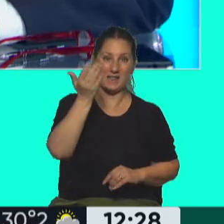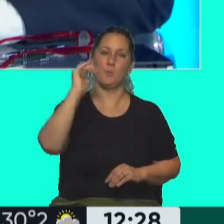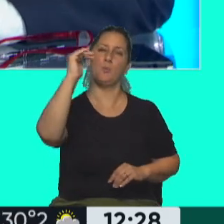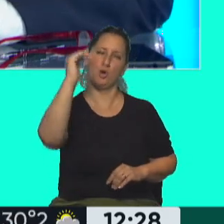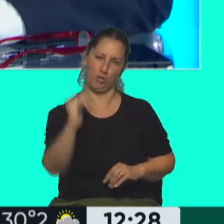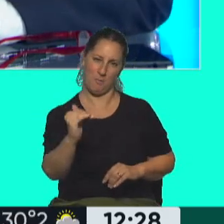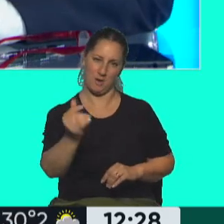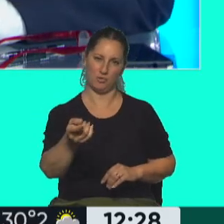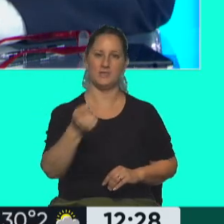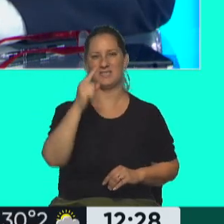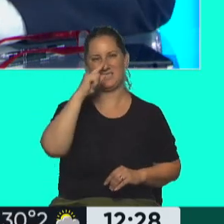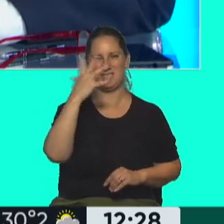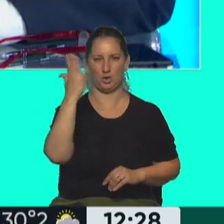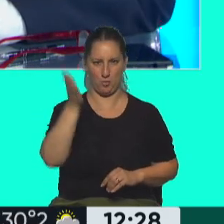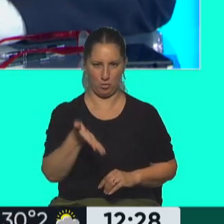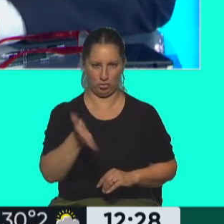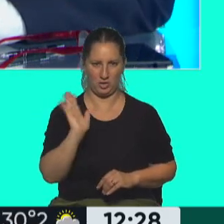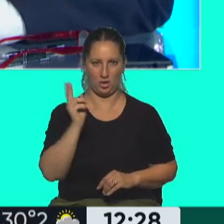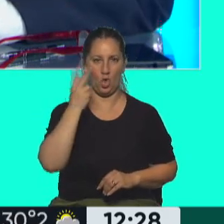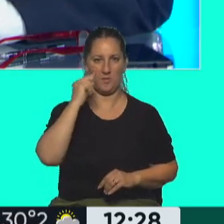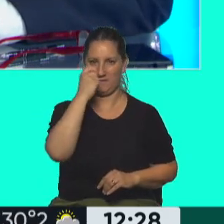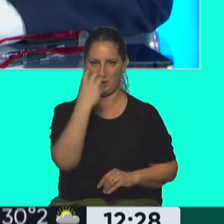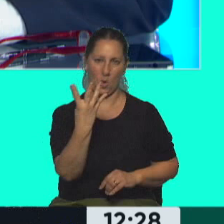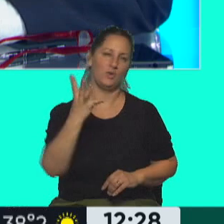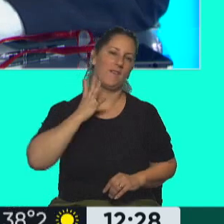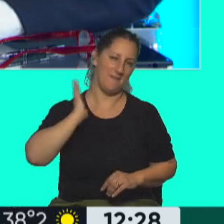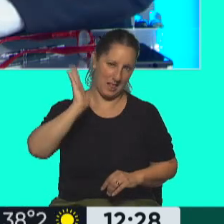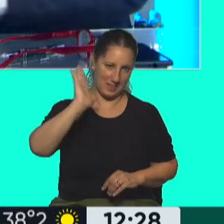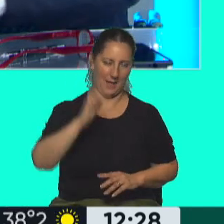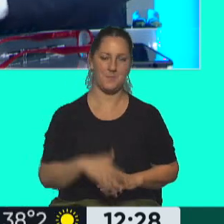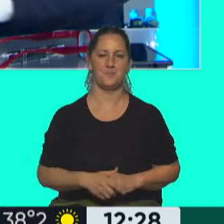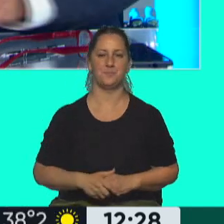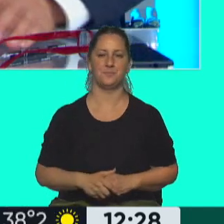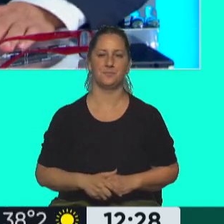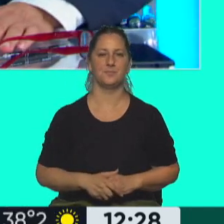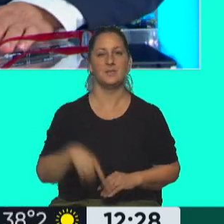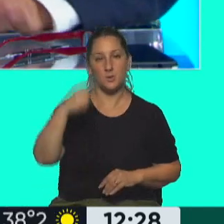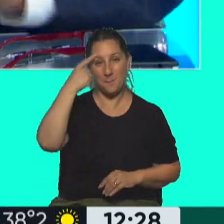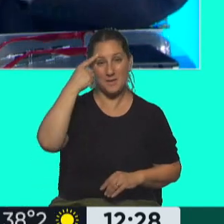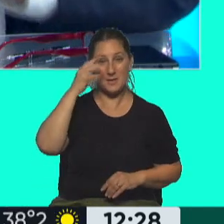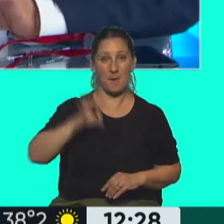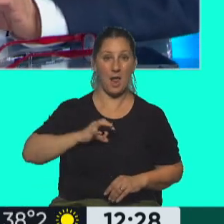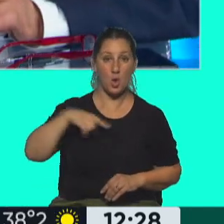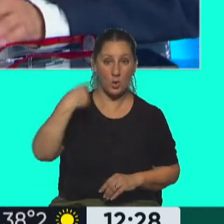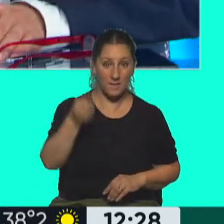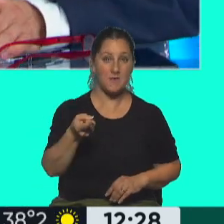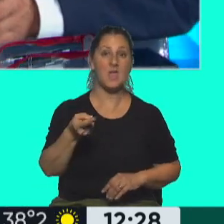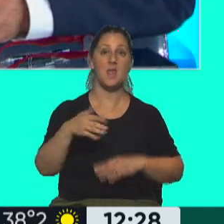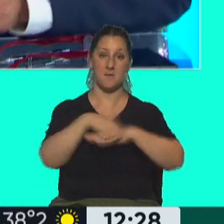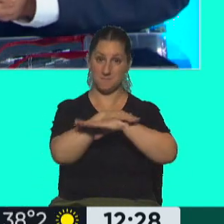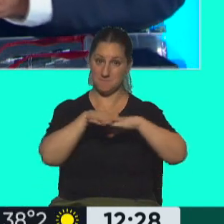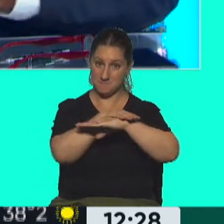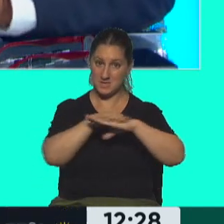75%. Bueno. Dejemos lado el 2024, que está muy lejos. Pero esta proyección yo creo que está marcando un piso